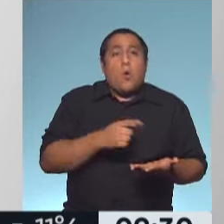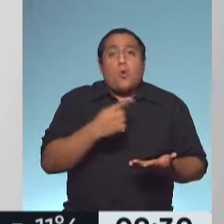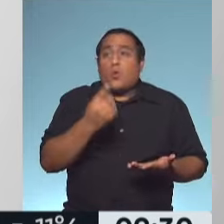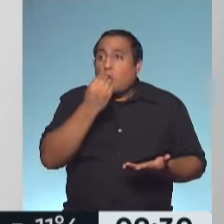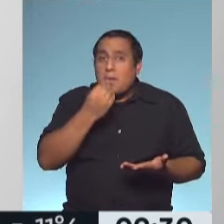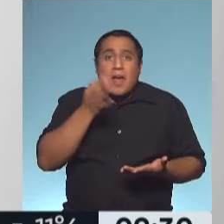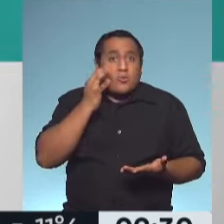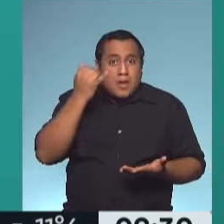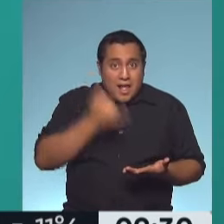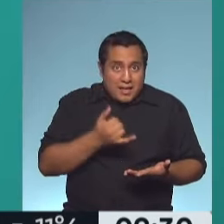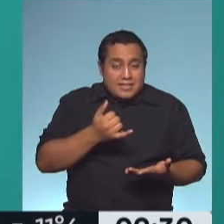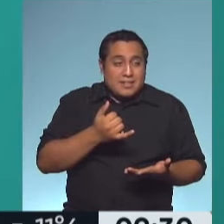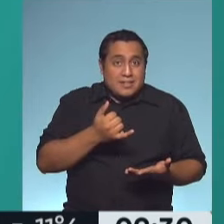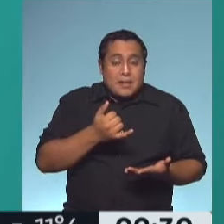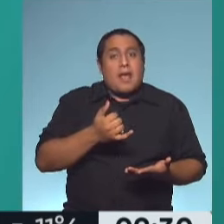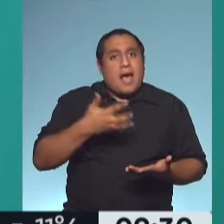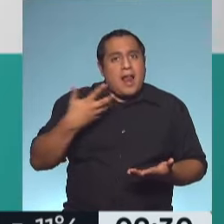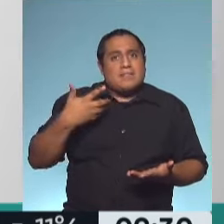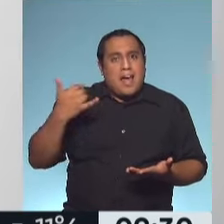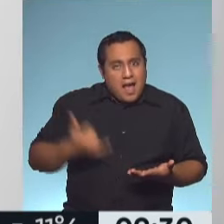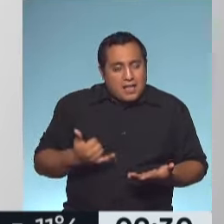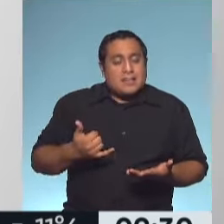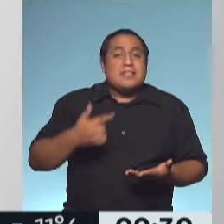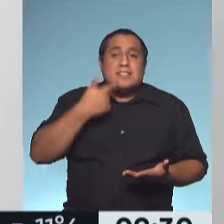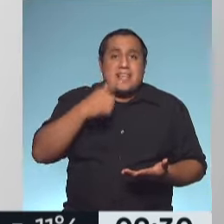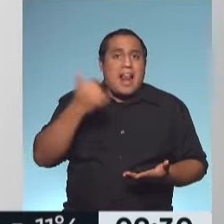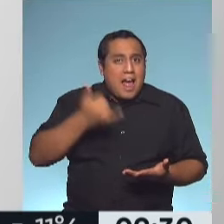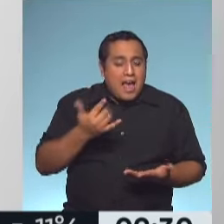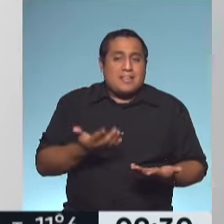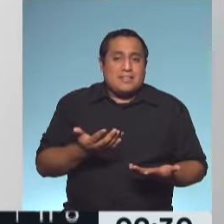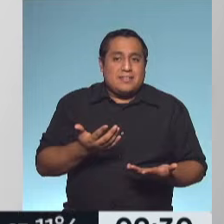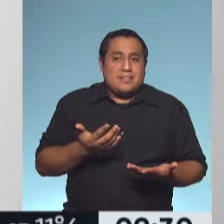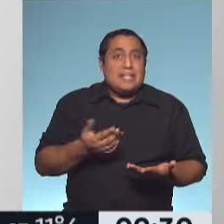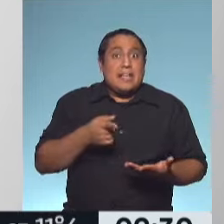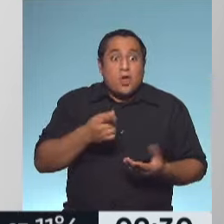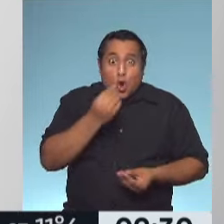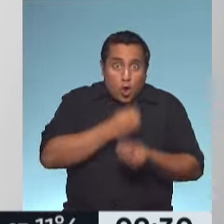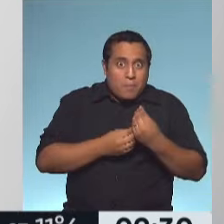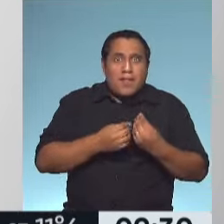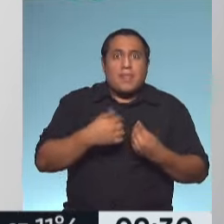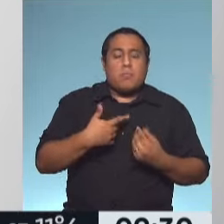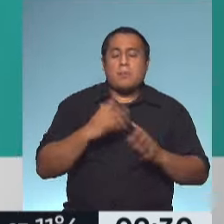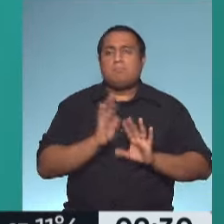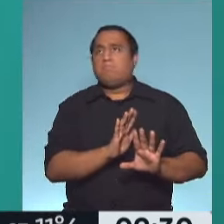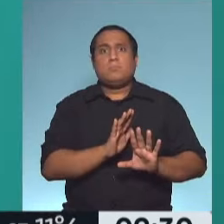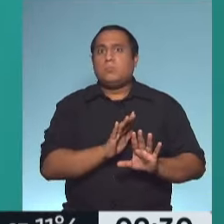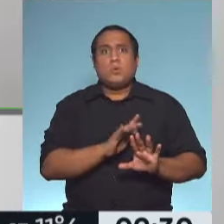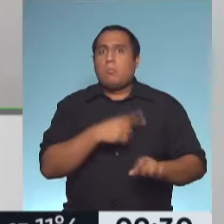azúcar tienen, más grasa tienen, más sal tienen, son aquellos que no se puede controlar, que es más fácil